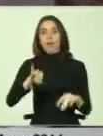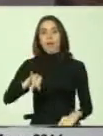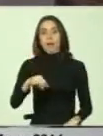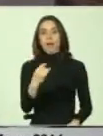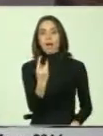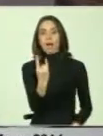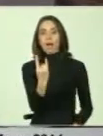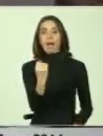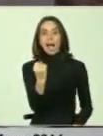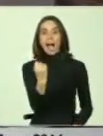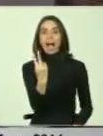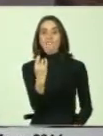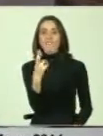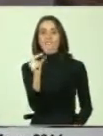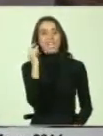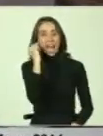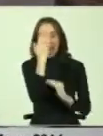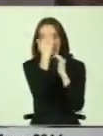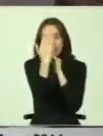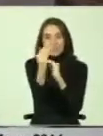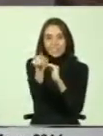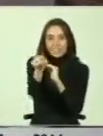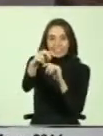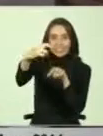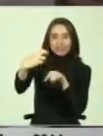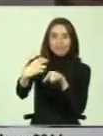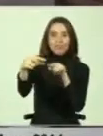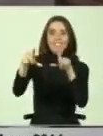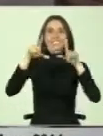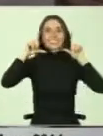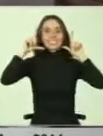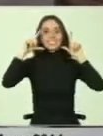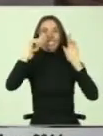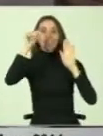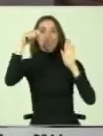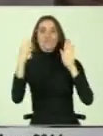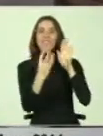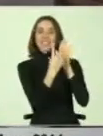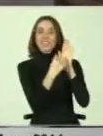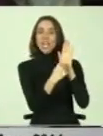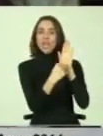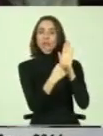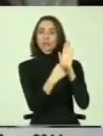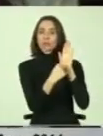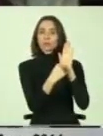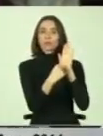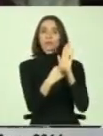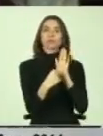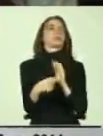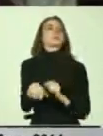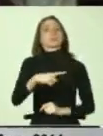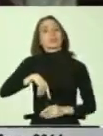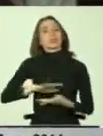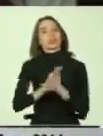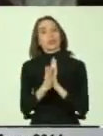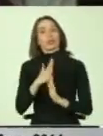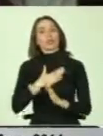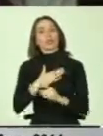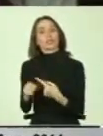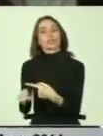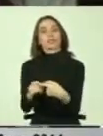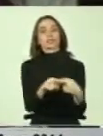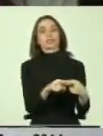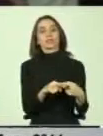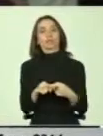que está acá al frente. Aquí está Javiera, la protagonista de este video. Efectivamente, es lo que todos queremos, una sociedad